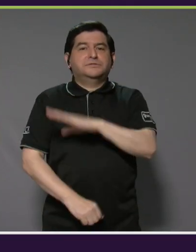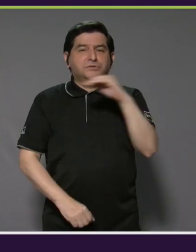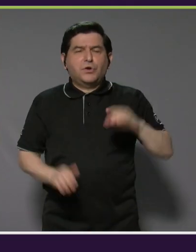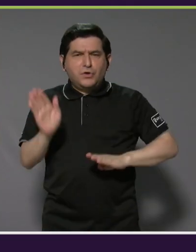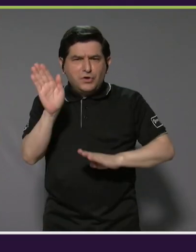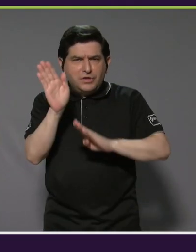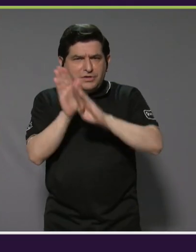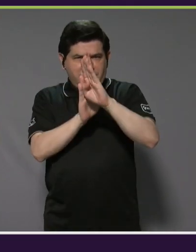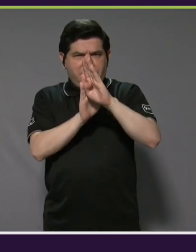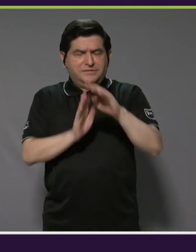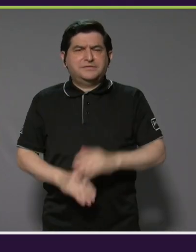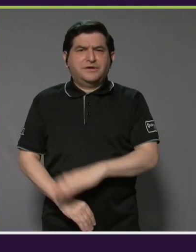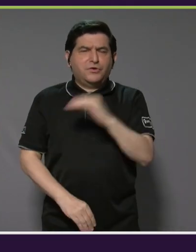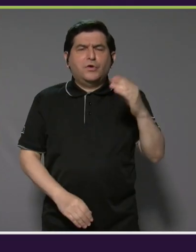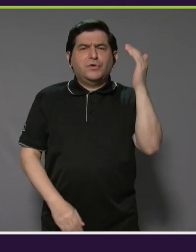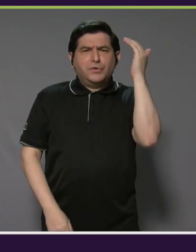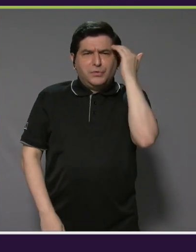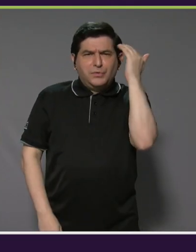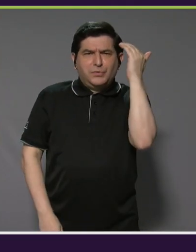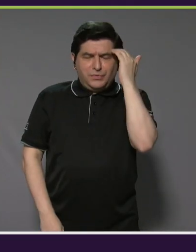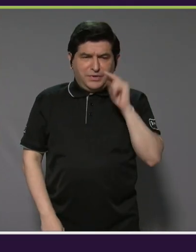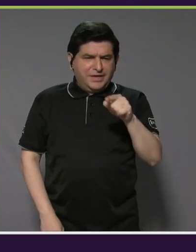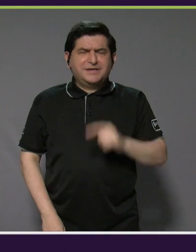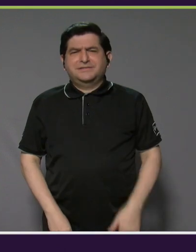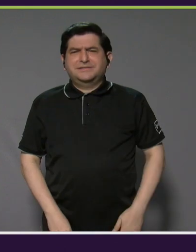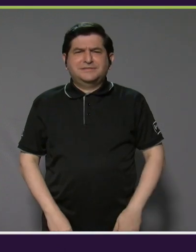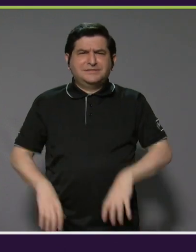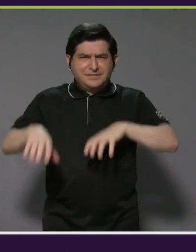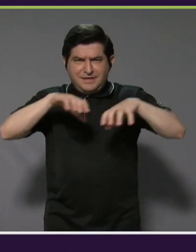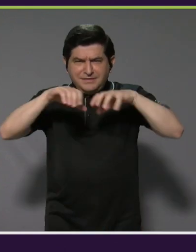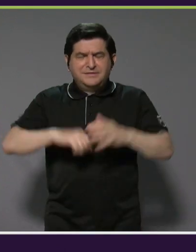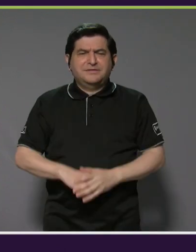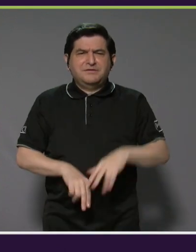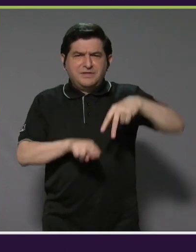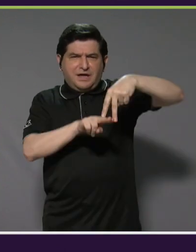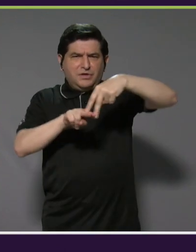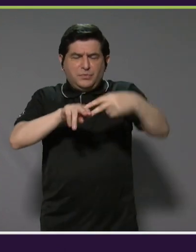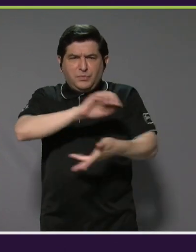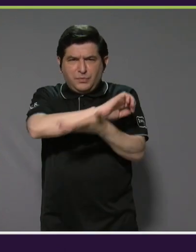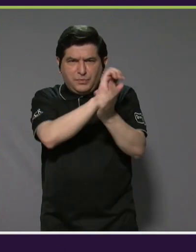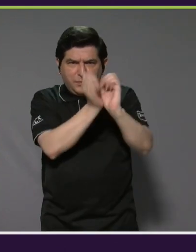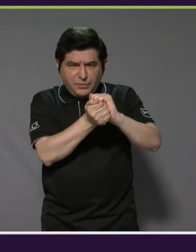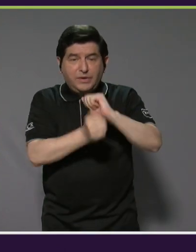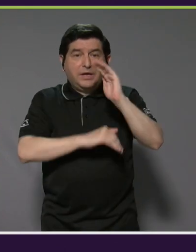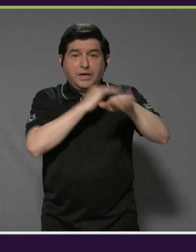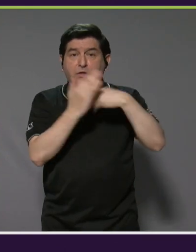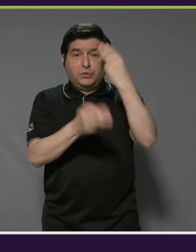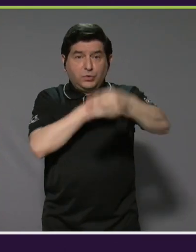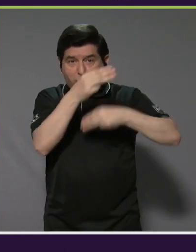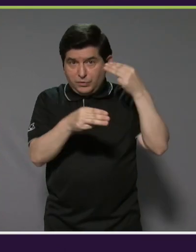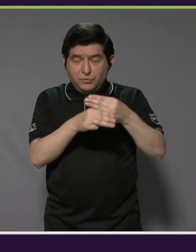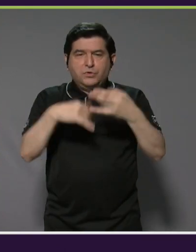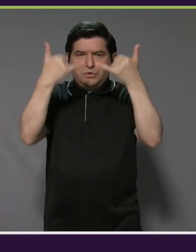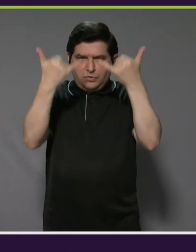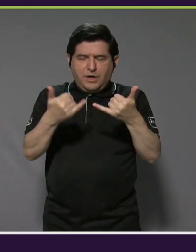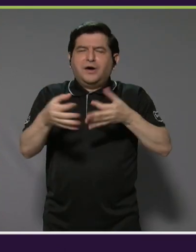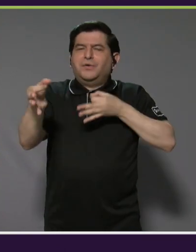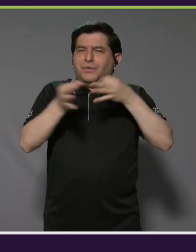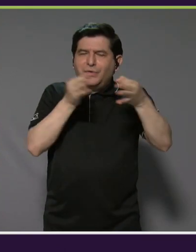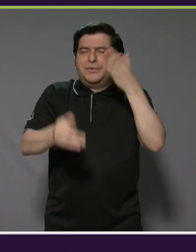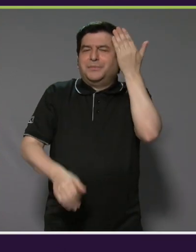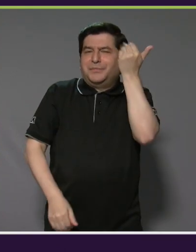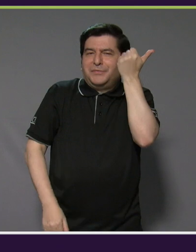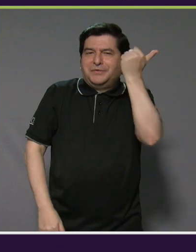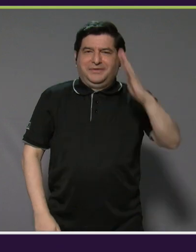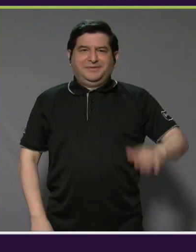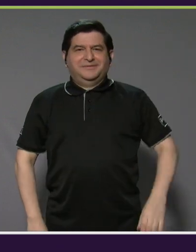para el desarrollo y conocimiento de este movimiento del surf adaptado en el mundo entero. Así que, a continuación, les contamos por